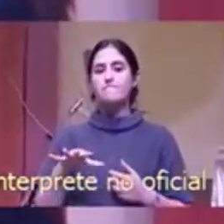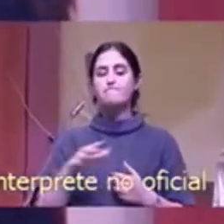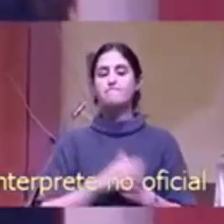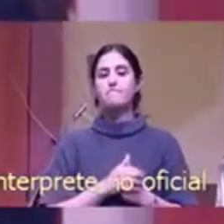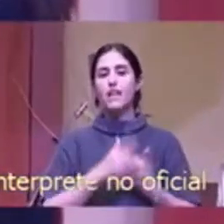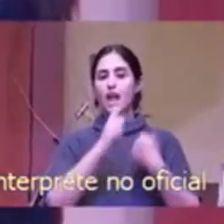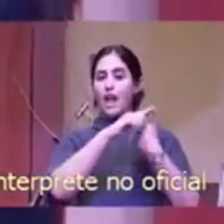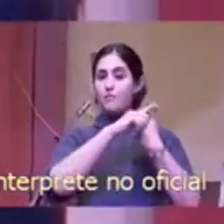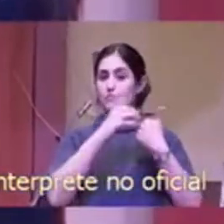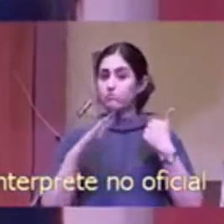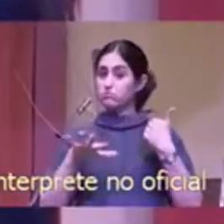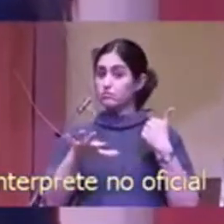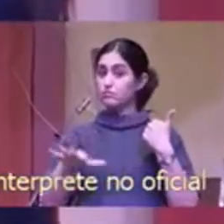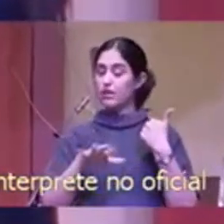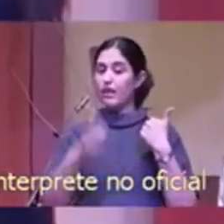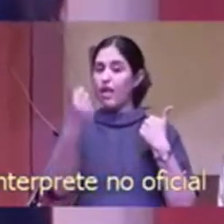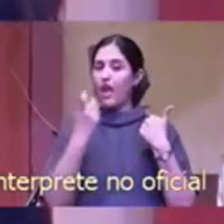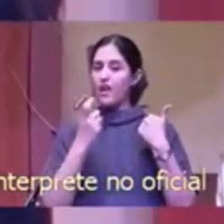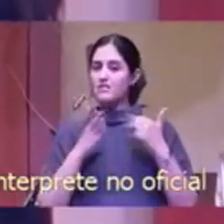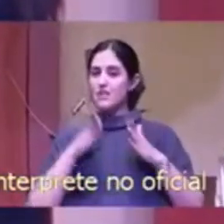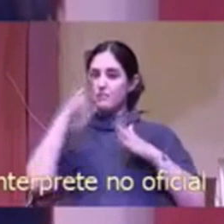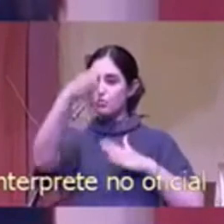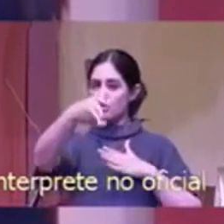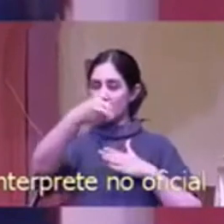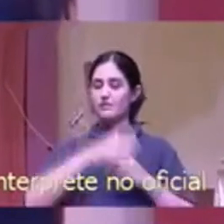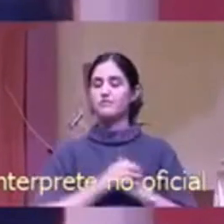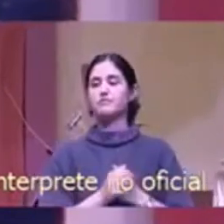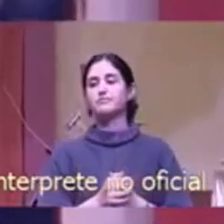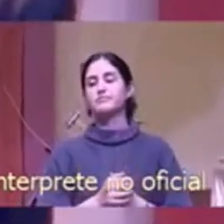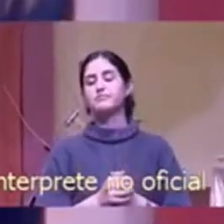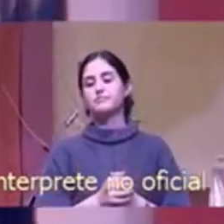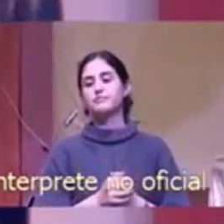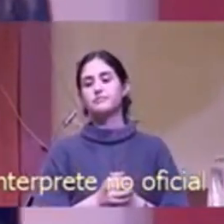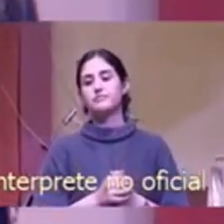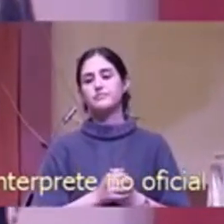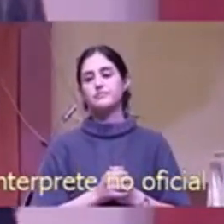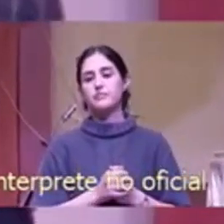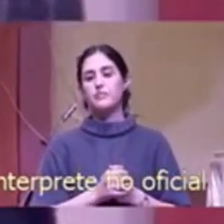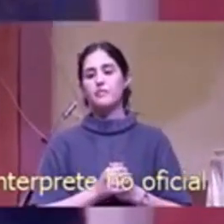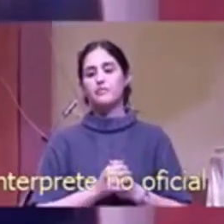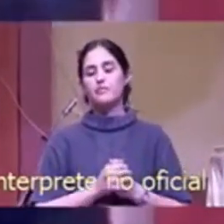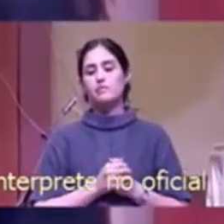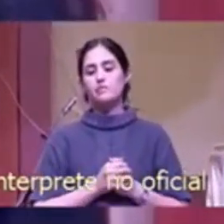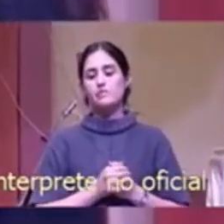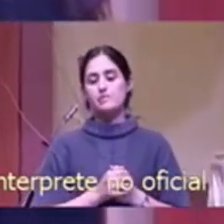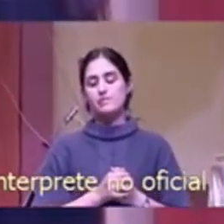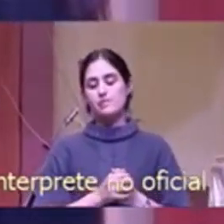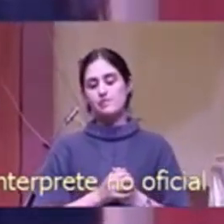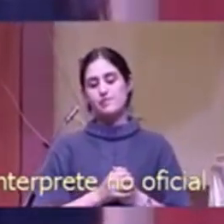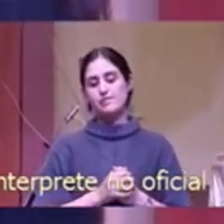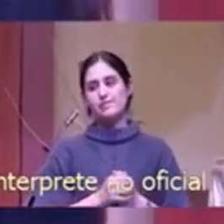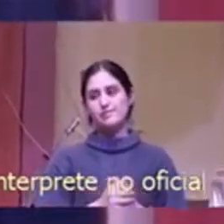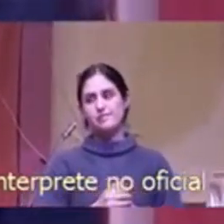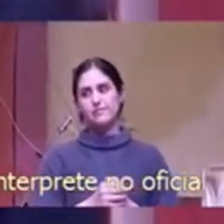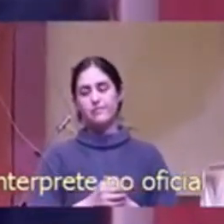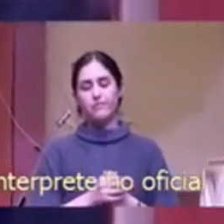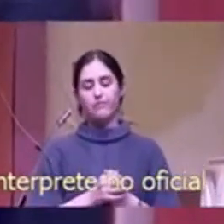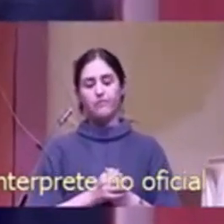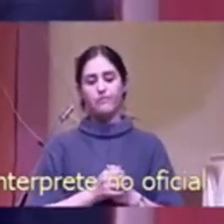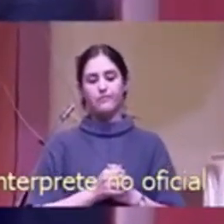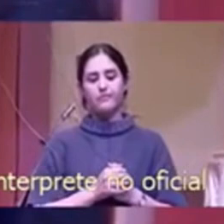primera sombra es la